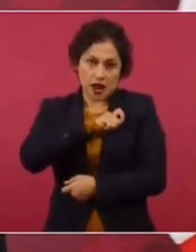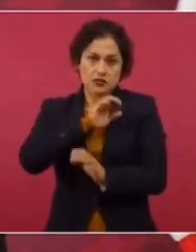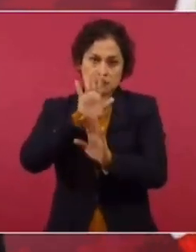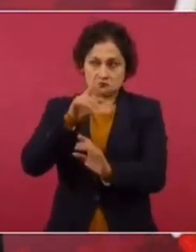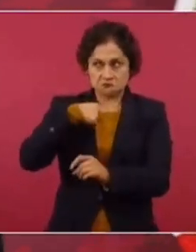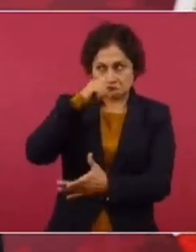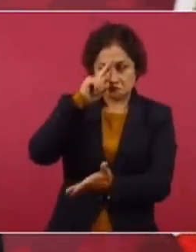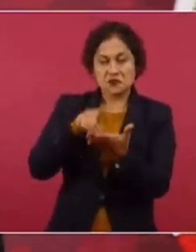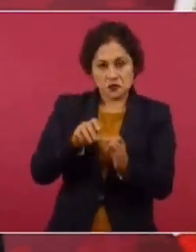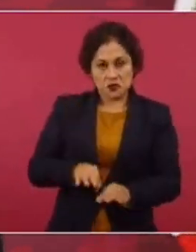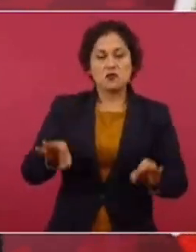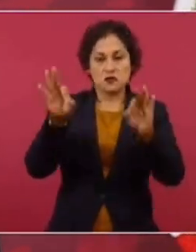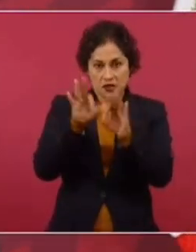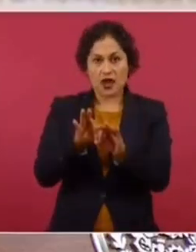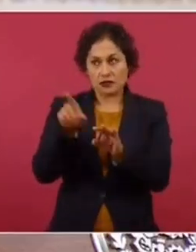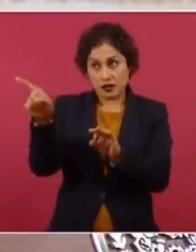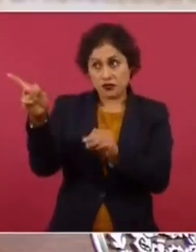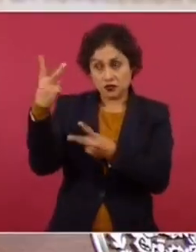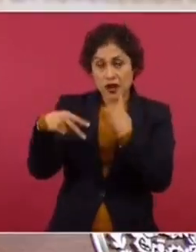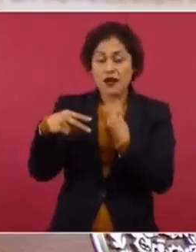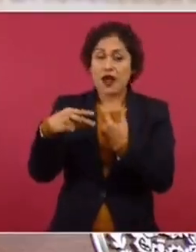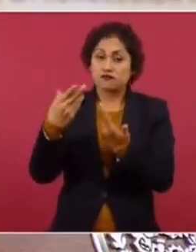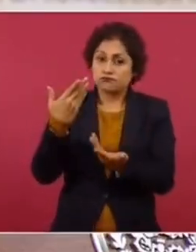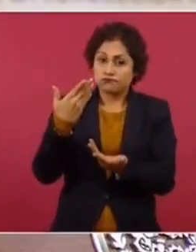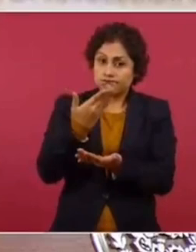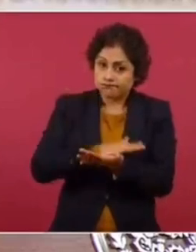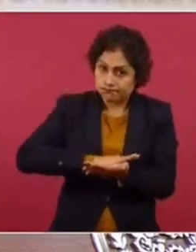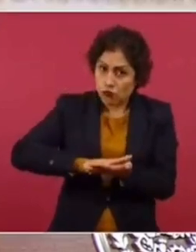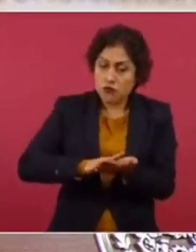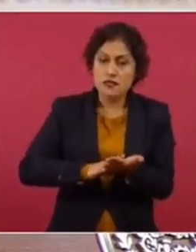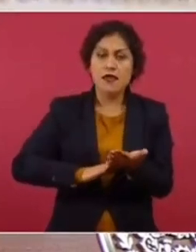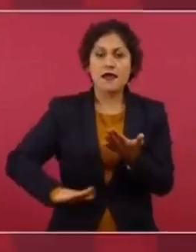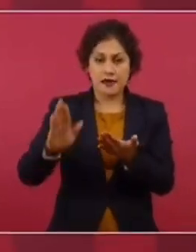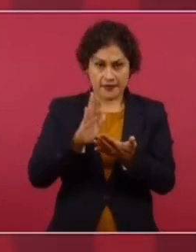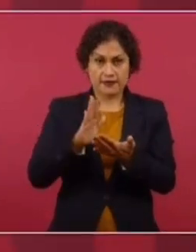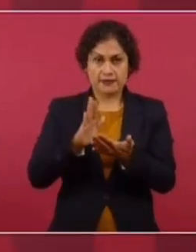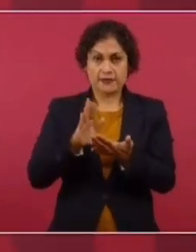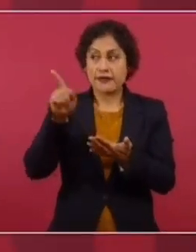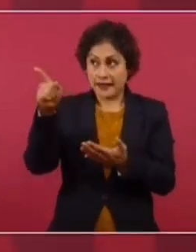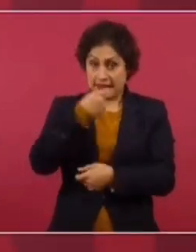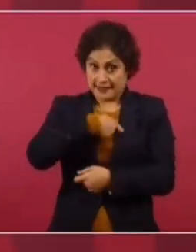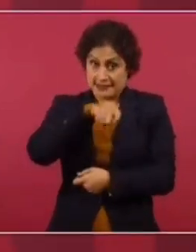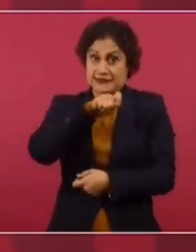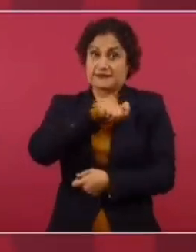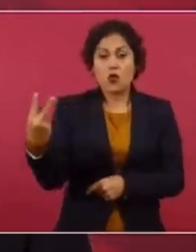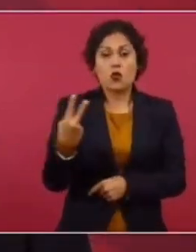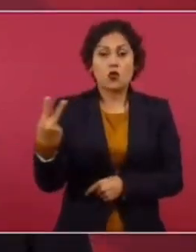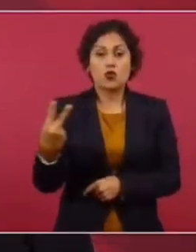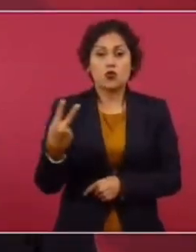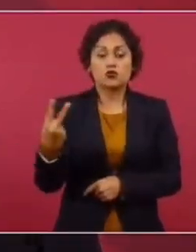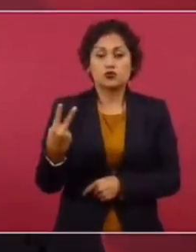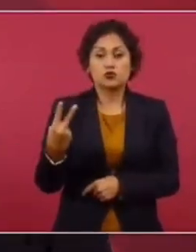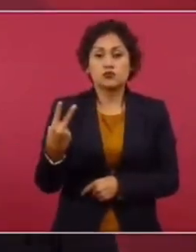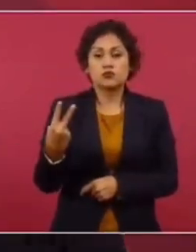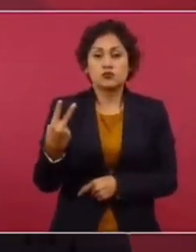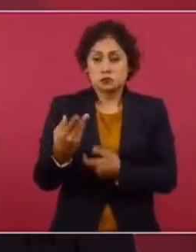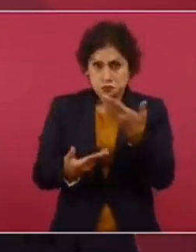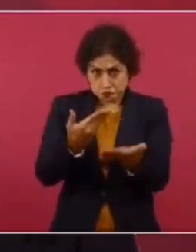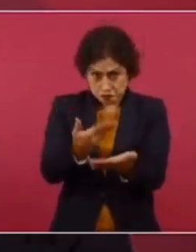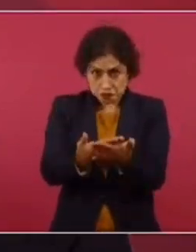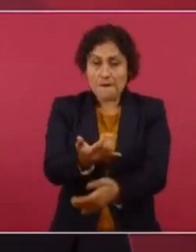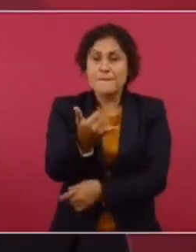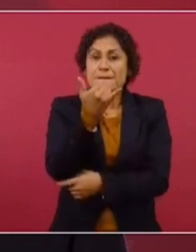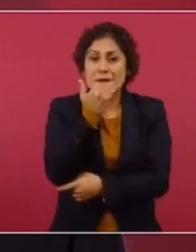importante un gesto de humildad ofreciendo no solo España, el Estado mexicano, perdón,